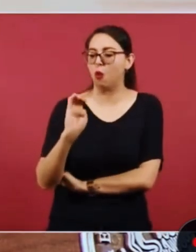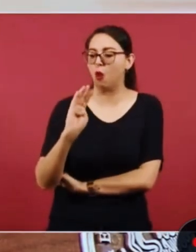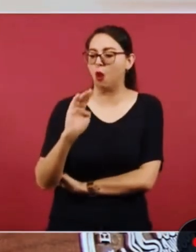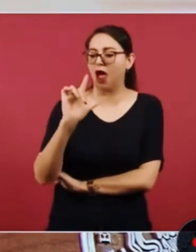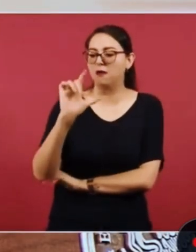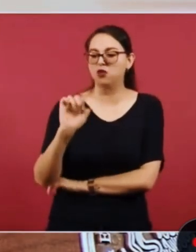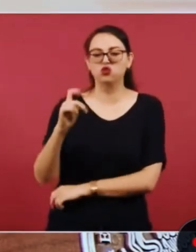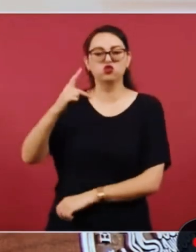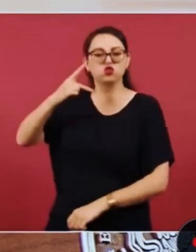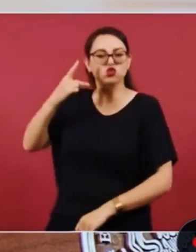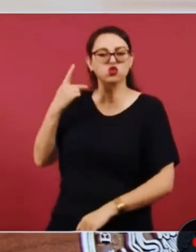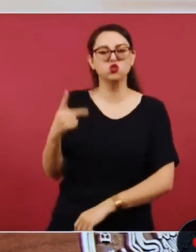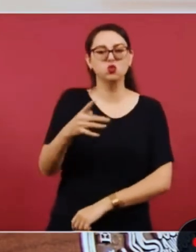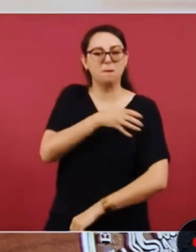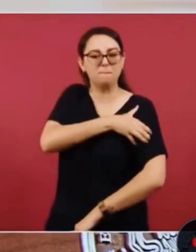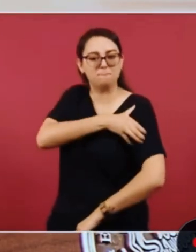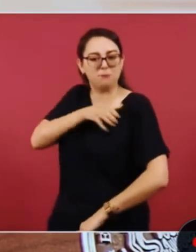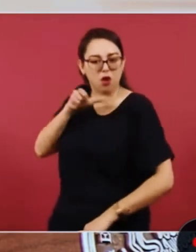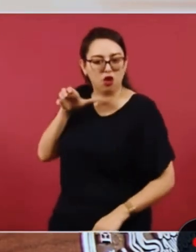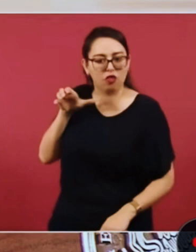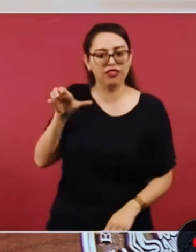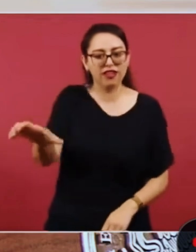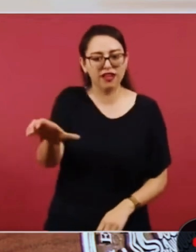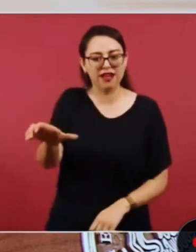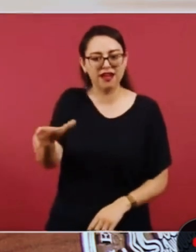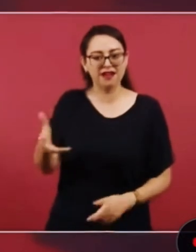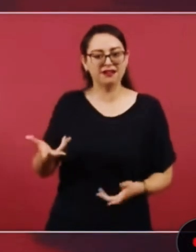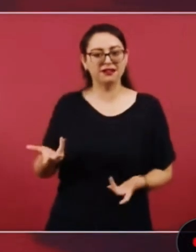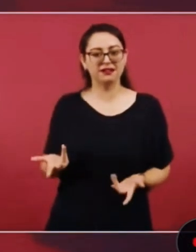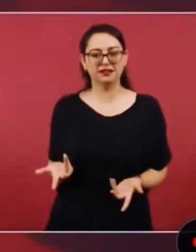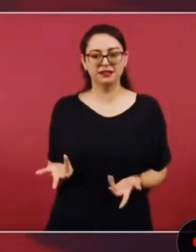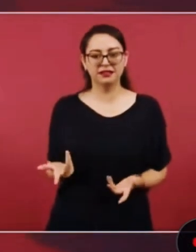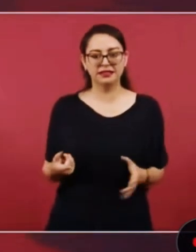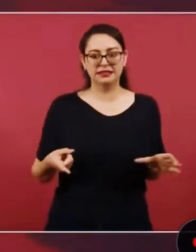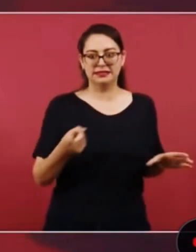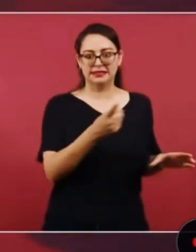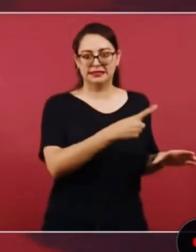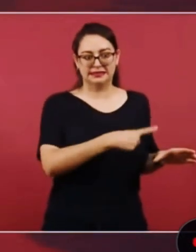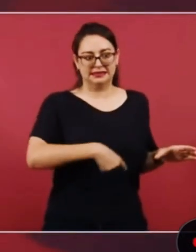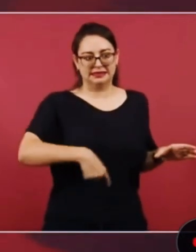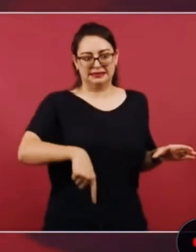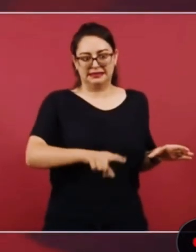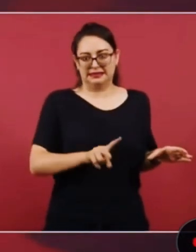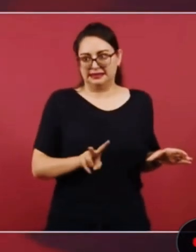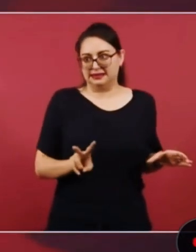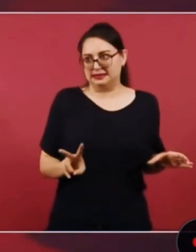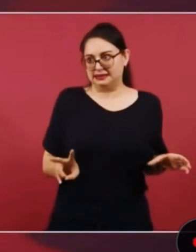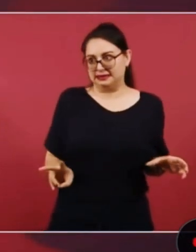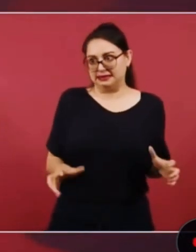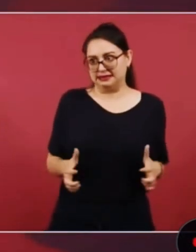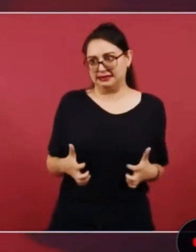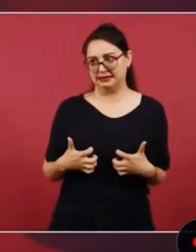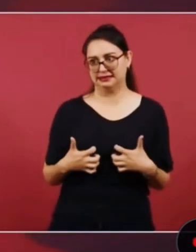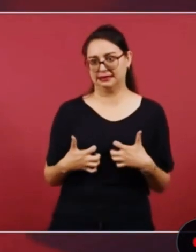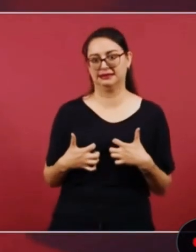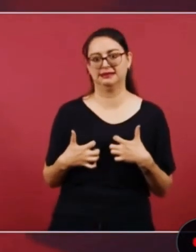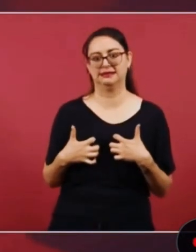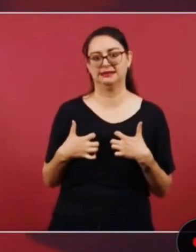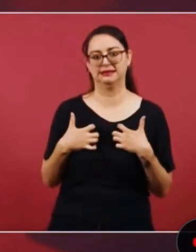quieren es que continúe no la democracia